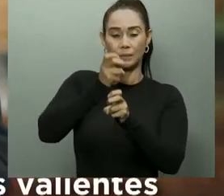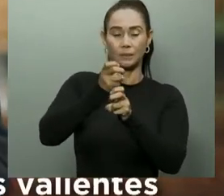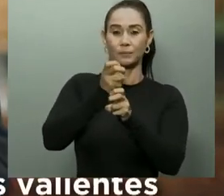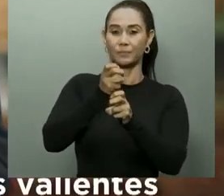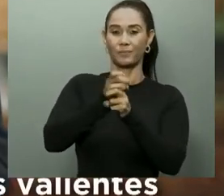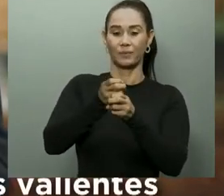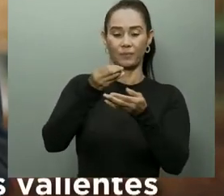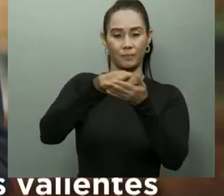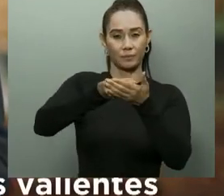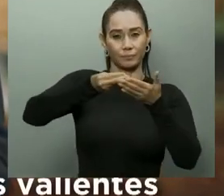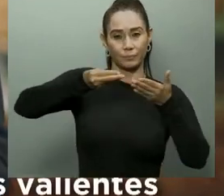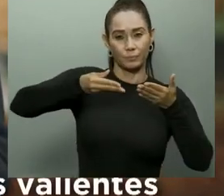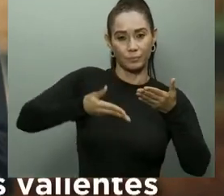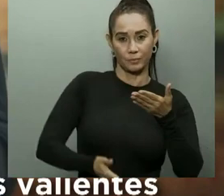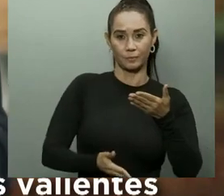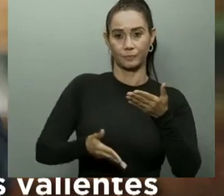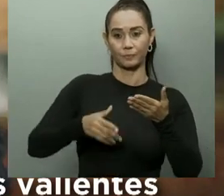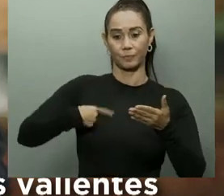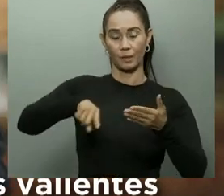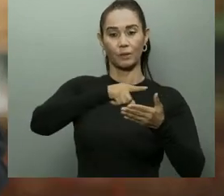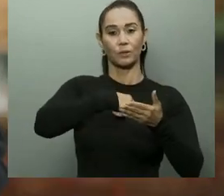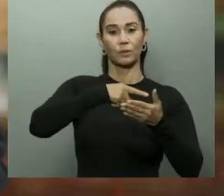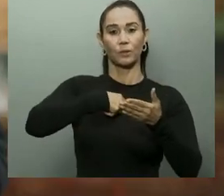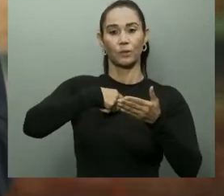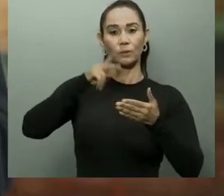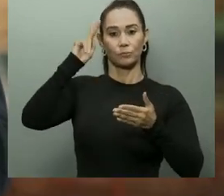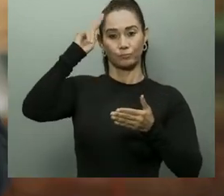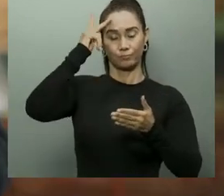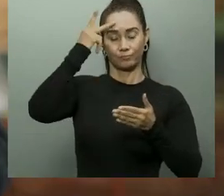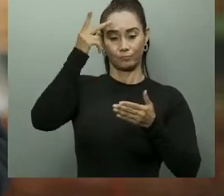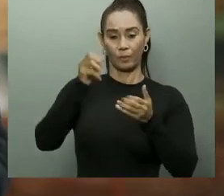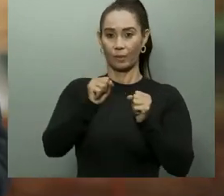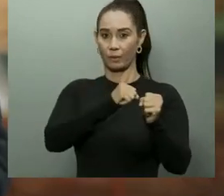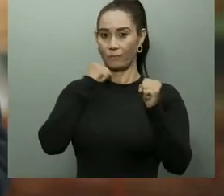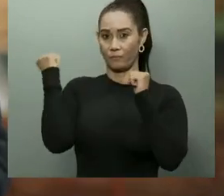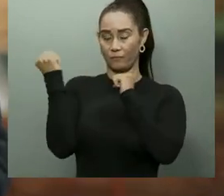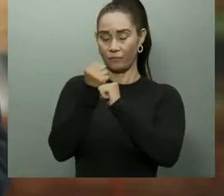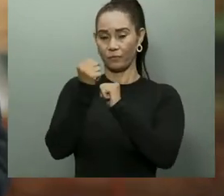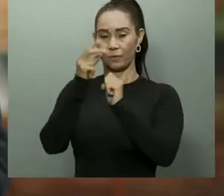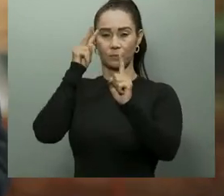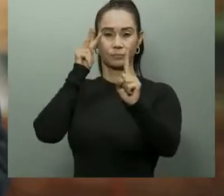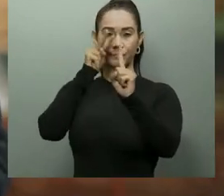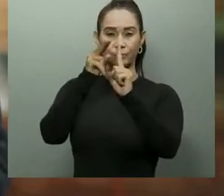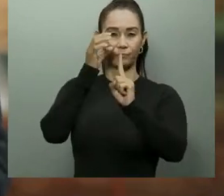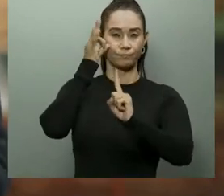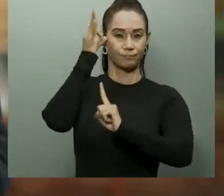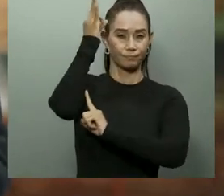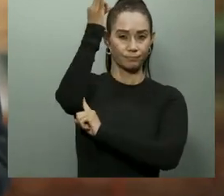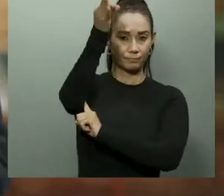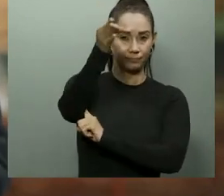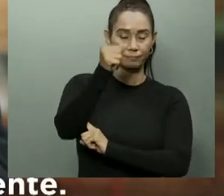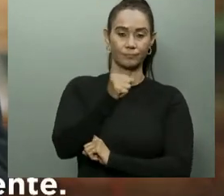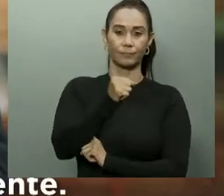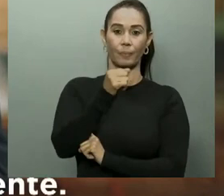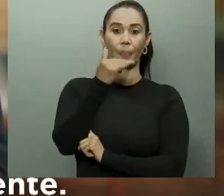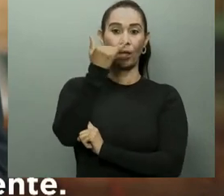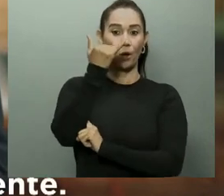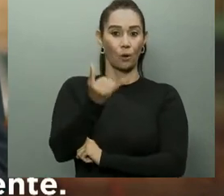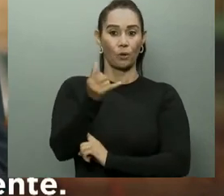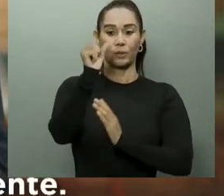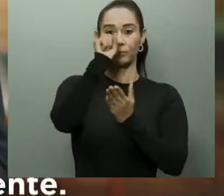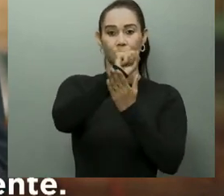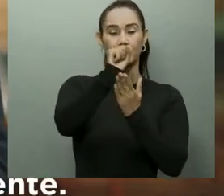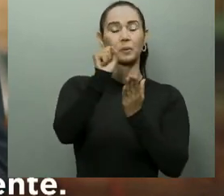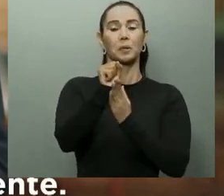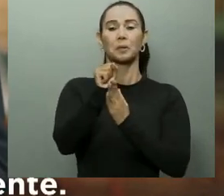que hemos debido enfrentar con políticas valientes y con una visión a largo plazo. Hoy, la situación